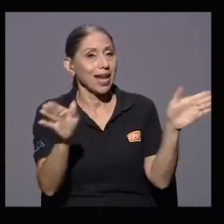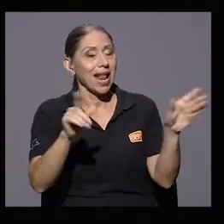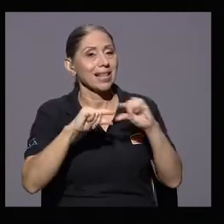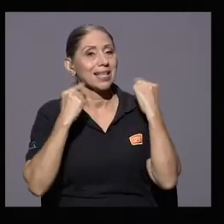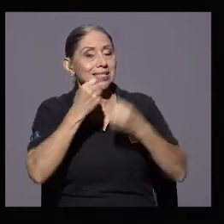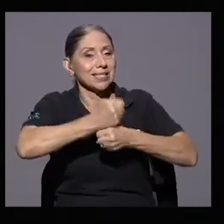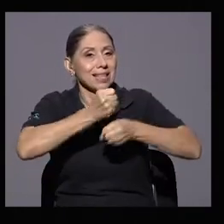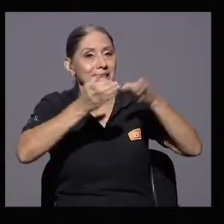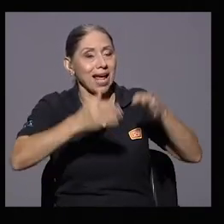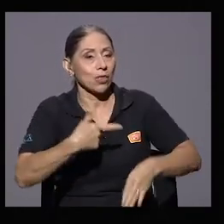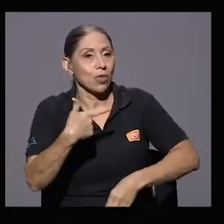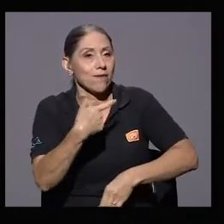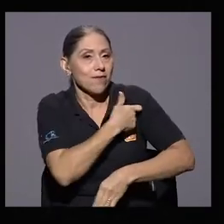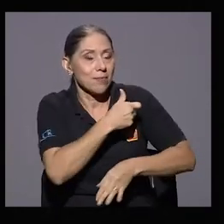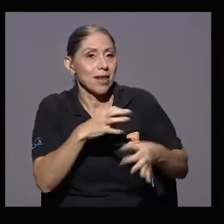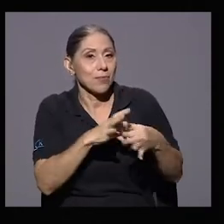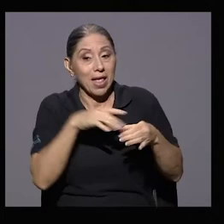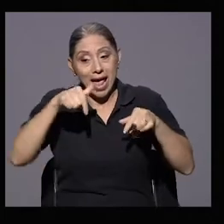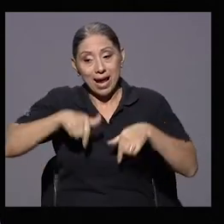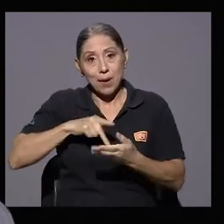del Sindicato de Enfermería y Afines.